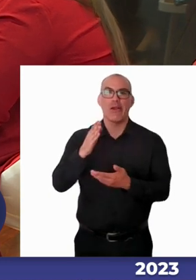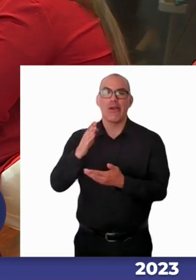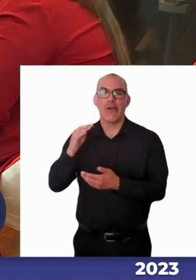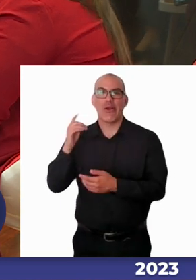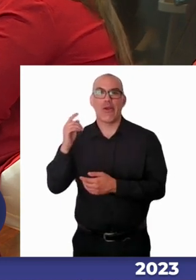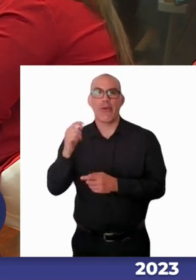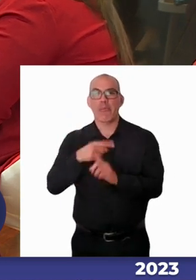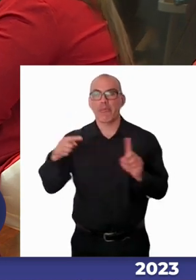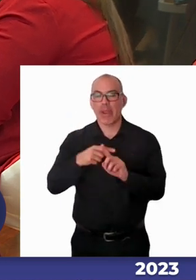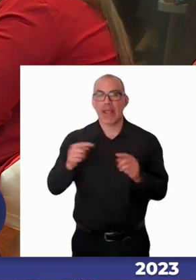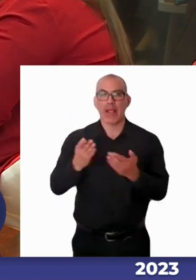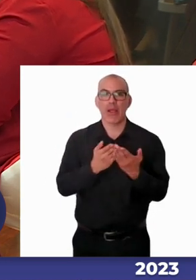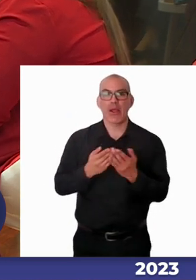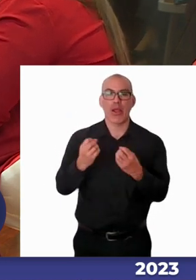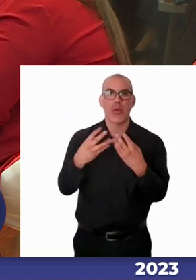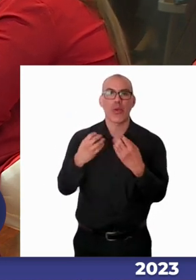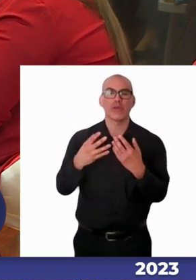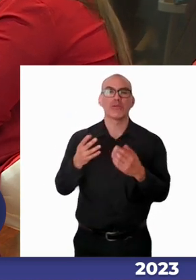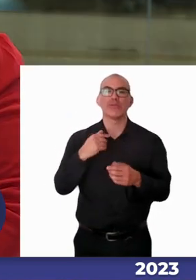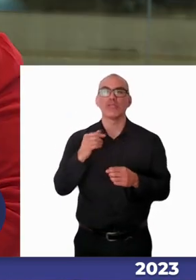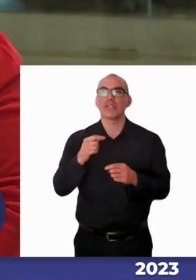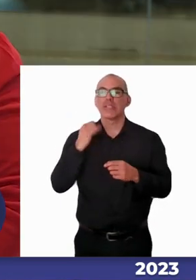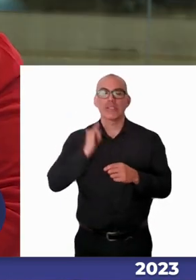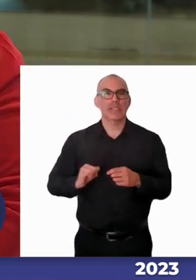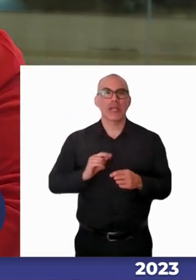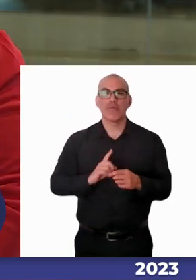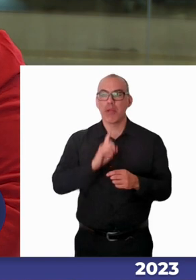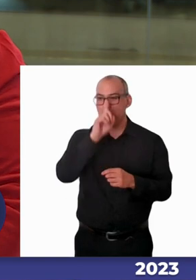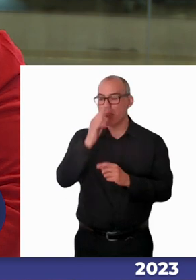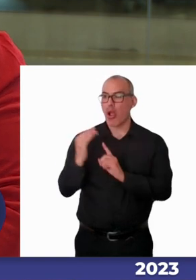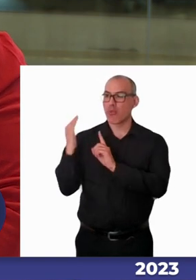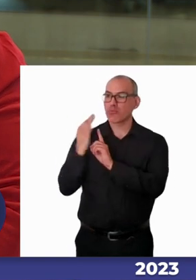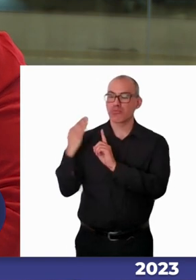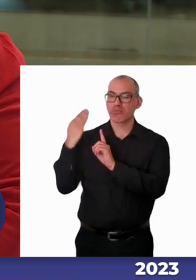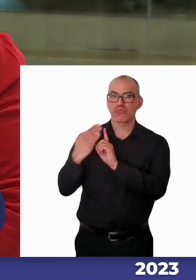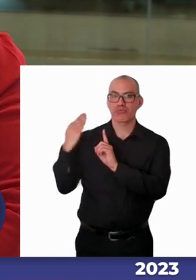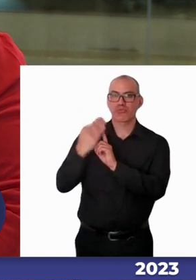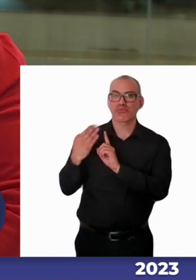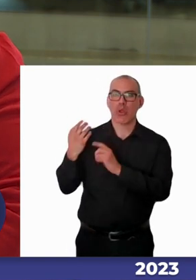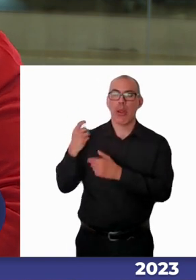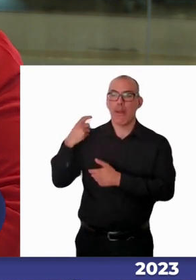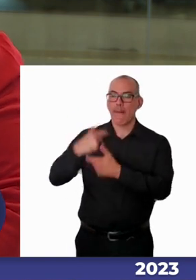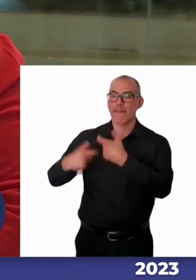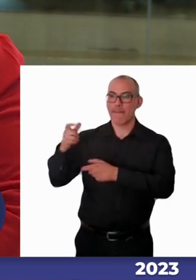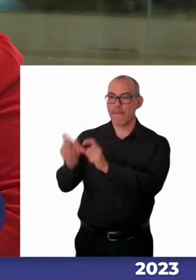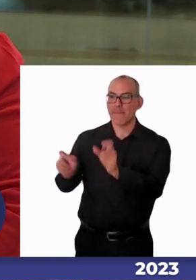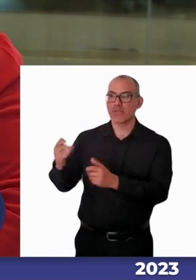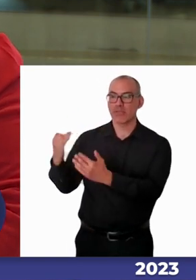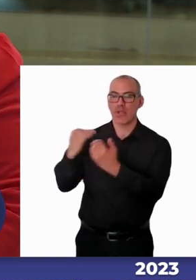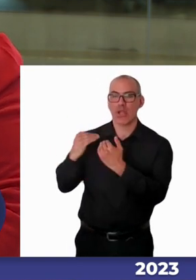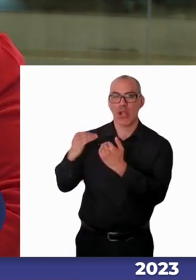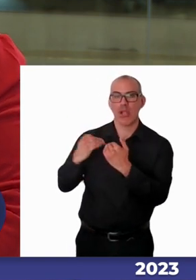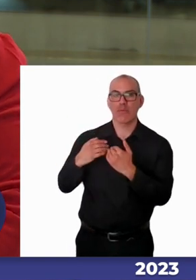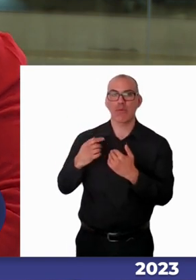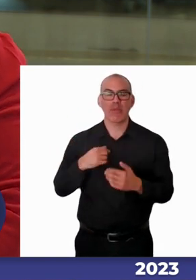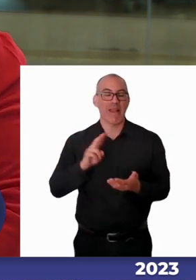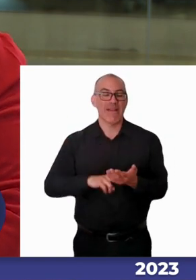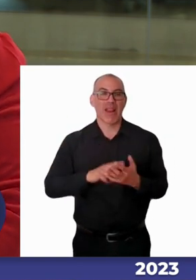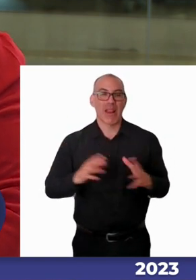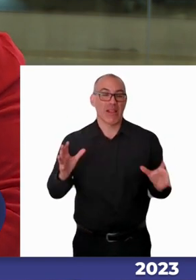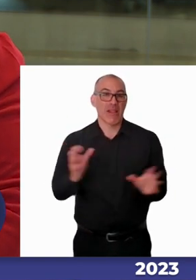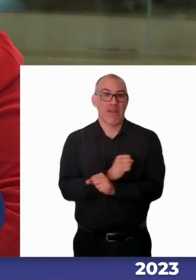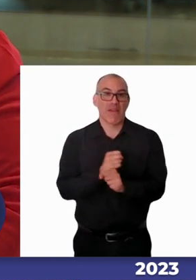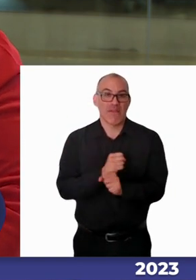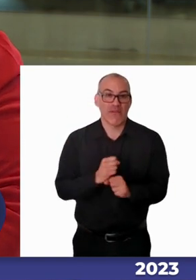nuestros cuidadores, estar en todo este ámbito que si bien ha sido salvaje por así decirlo dentro del territorio de el